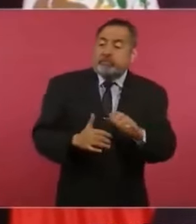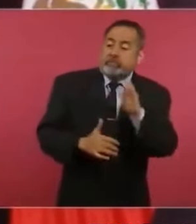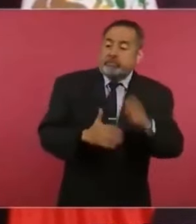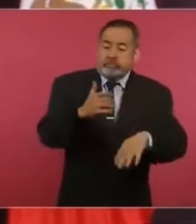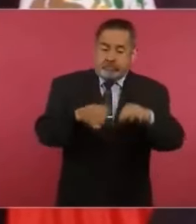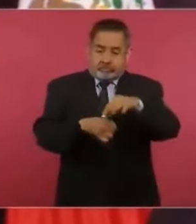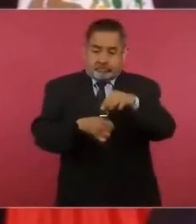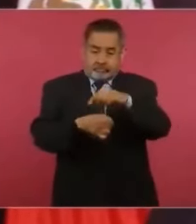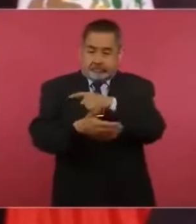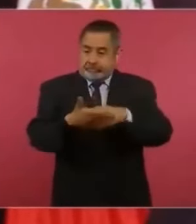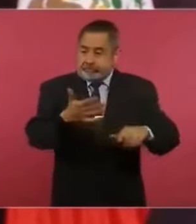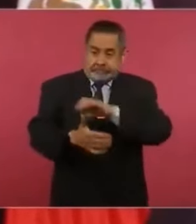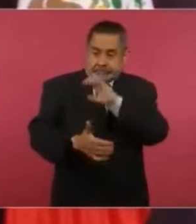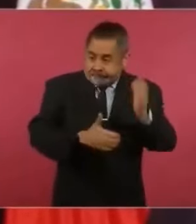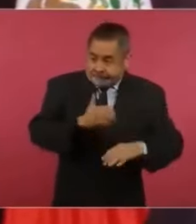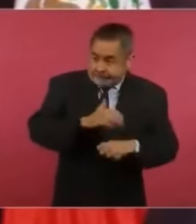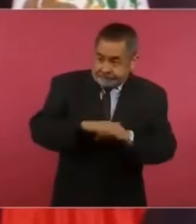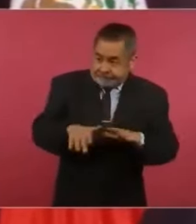más que pase la elección,